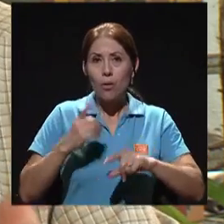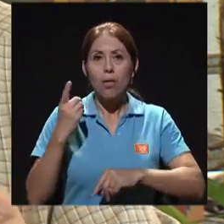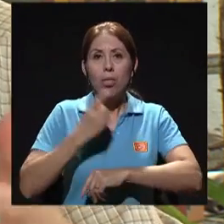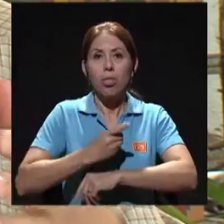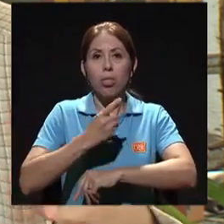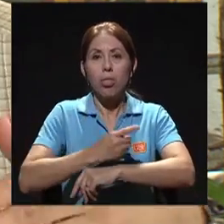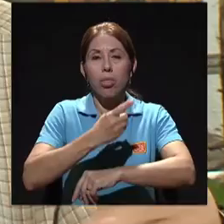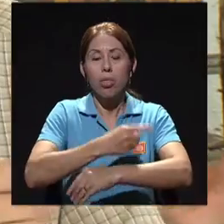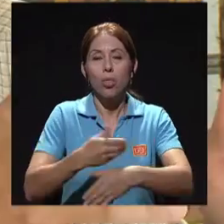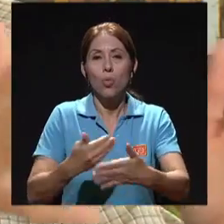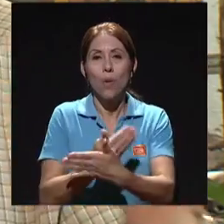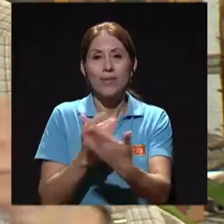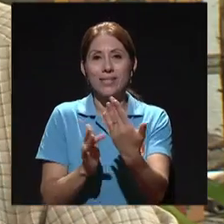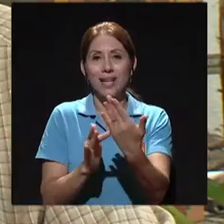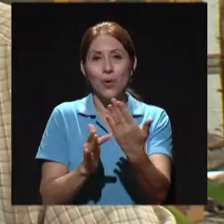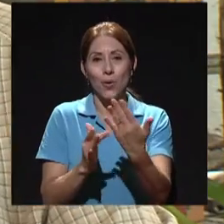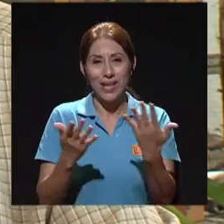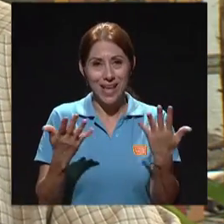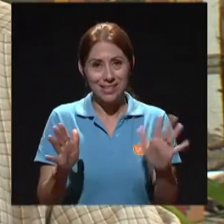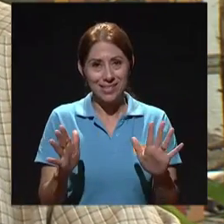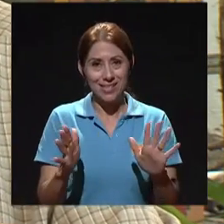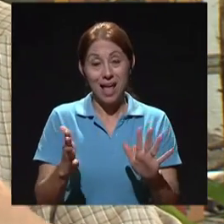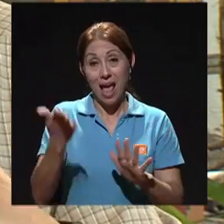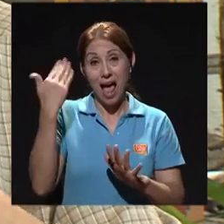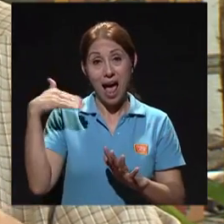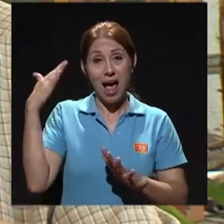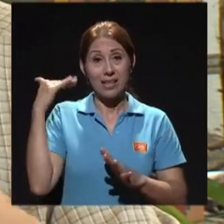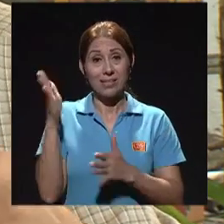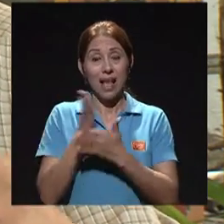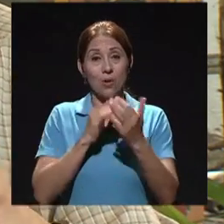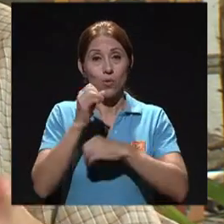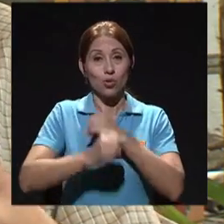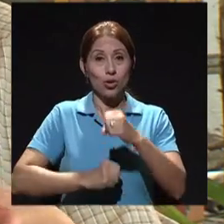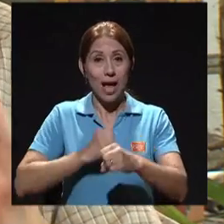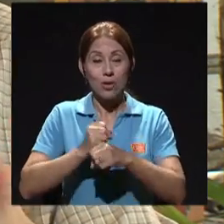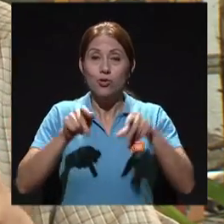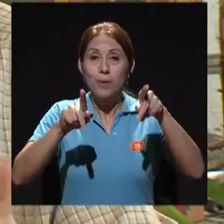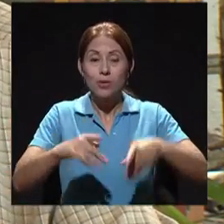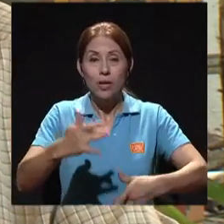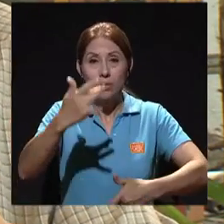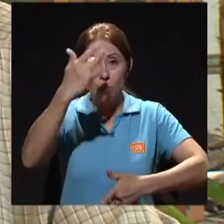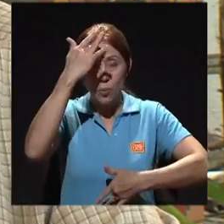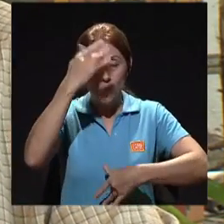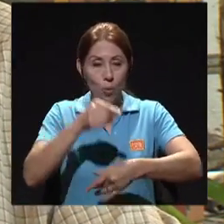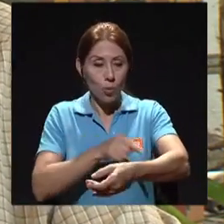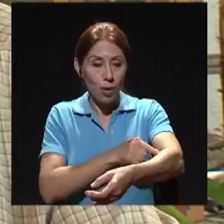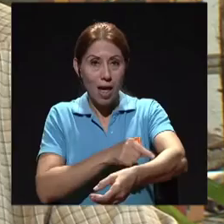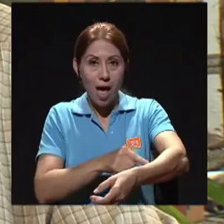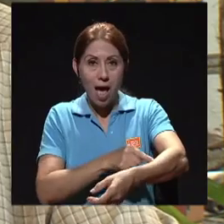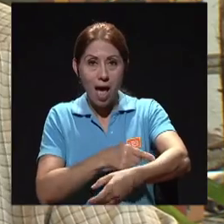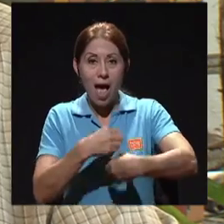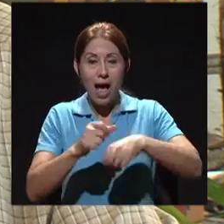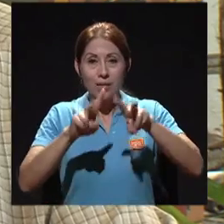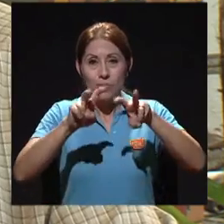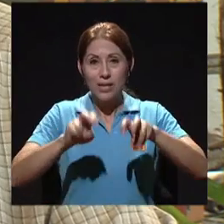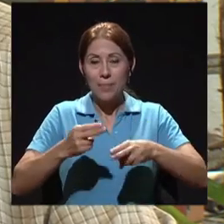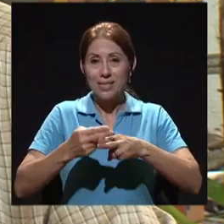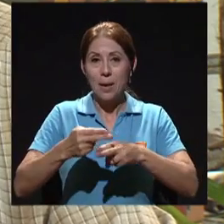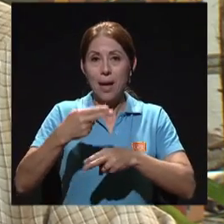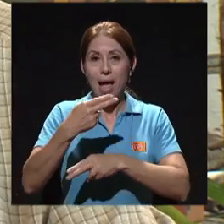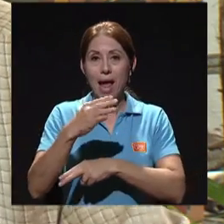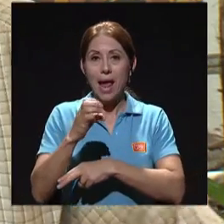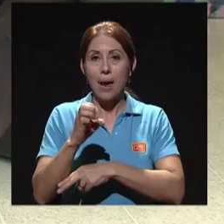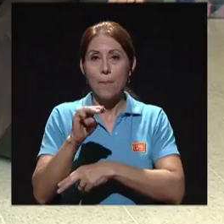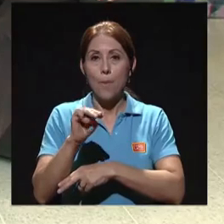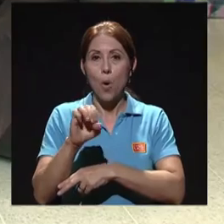determinaciones. Resulta que ya hace algunos años se hace para el estudio de los diabéticos una prueba que se llama hemoglobina glicosilada. Lo